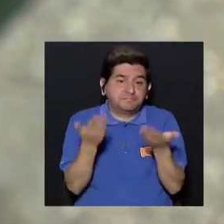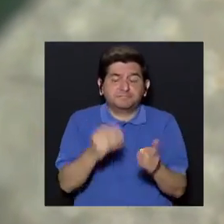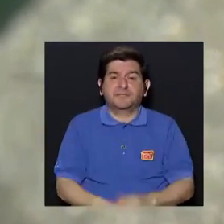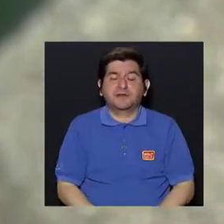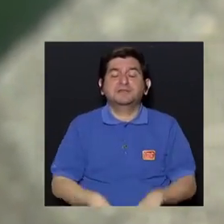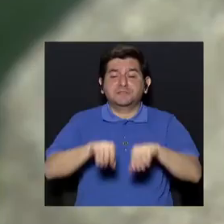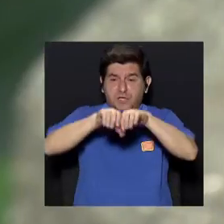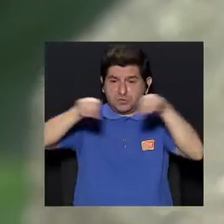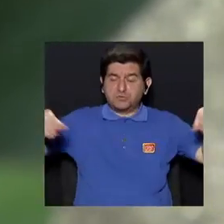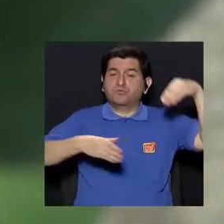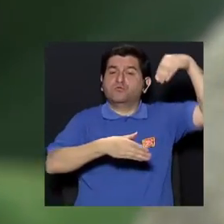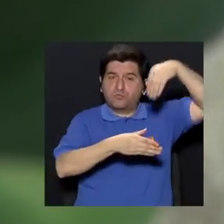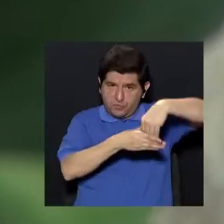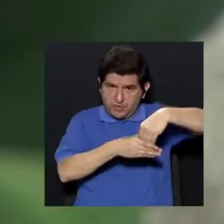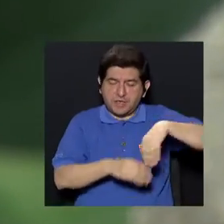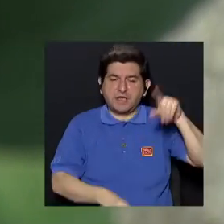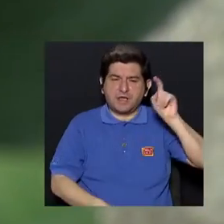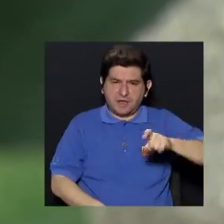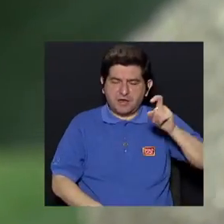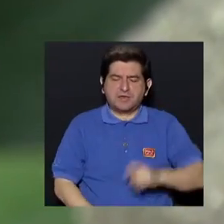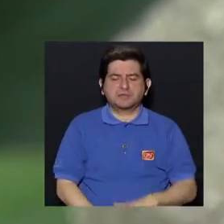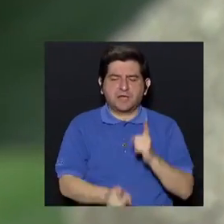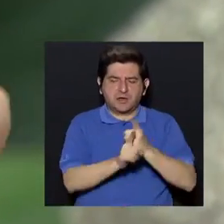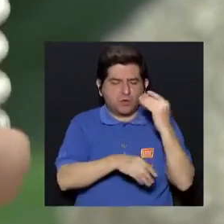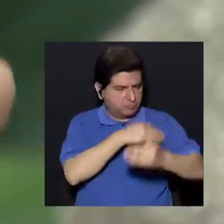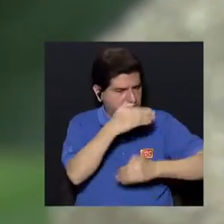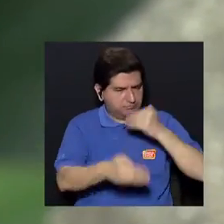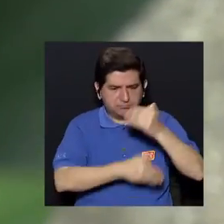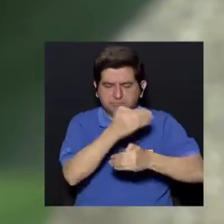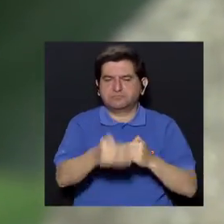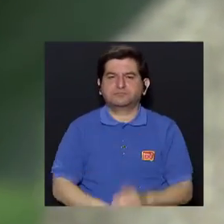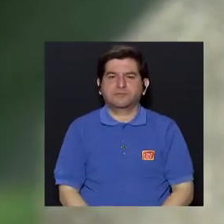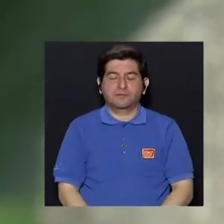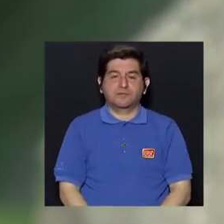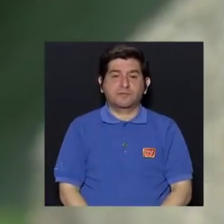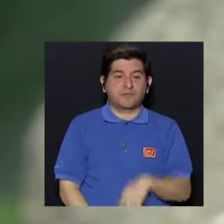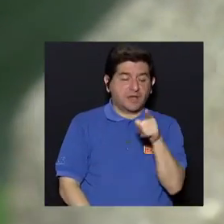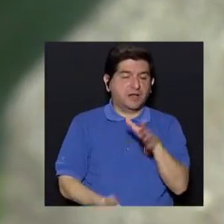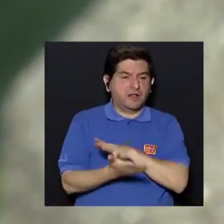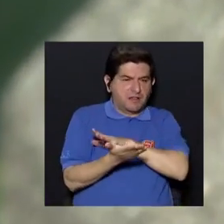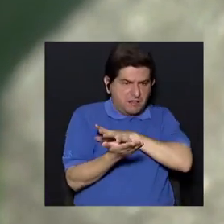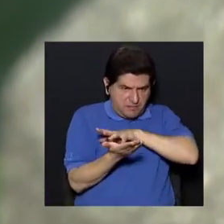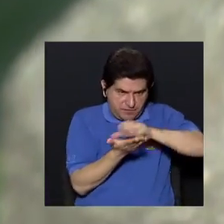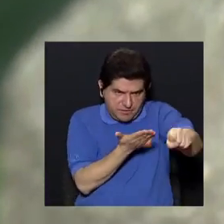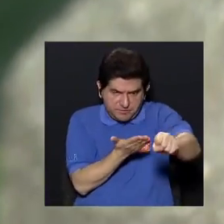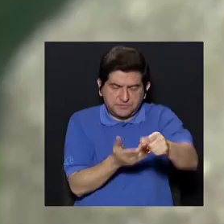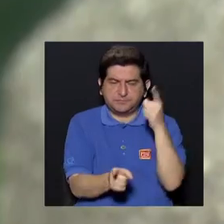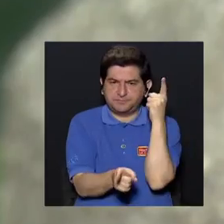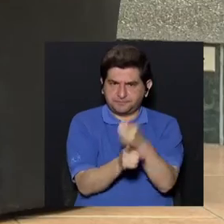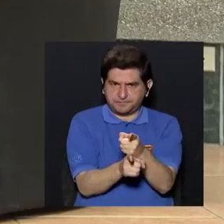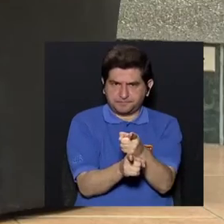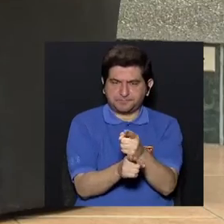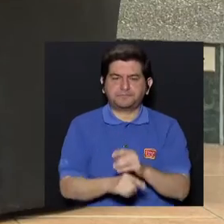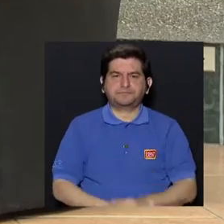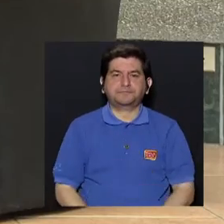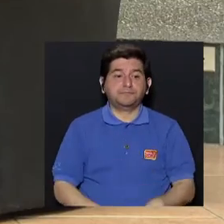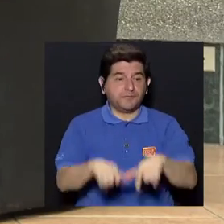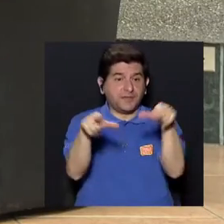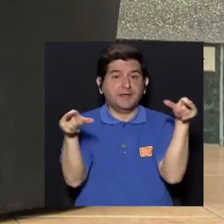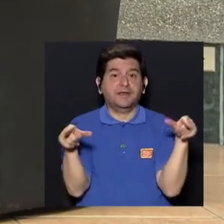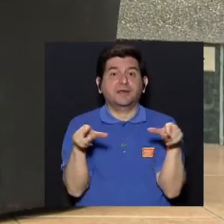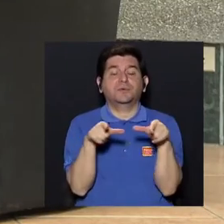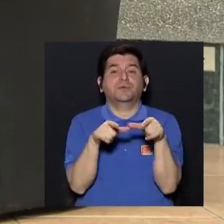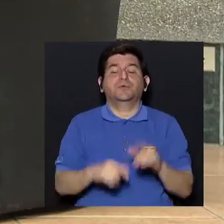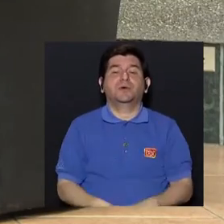estén los fluorescentes y sí habría que disponerlo apropiadamente para que esto ya sea destruido de una forma adecuada, ¿verdad? En los